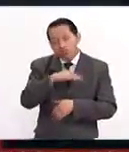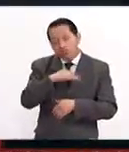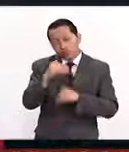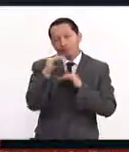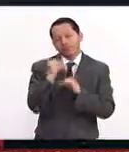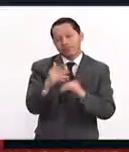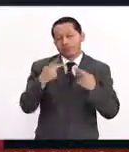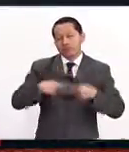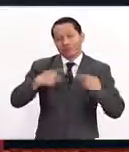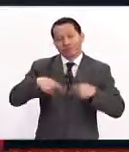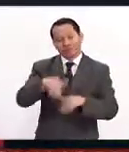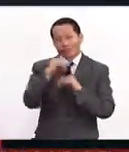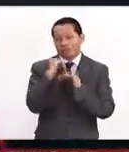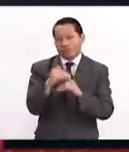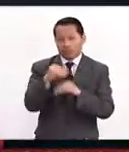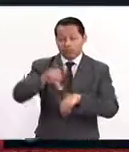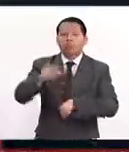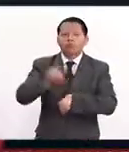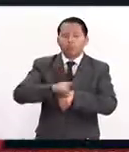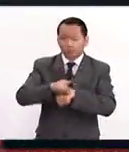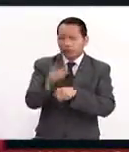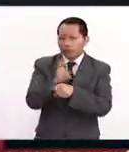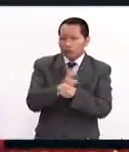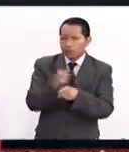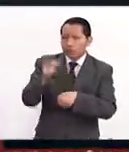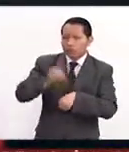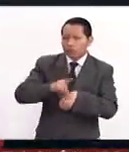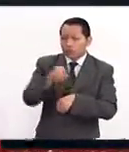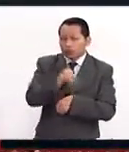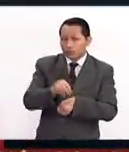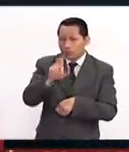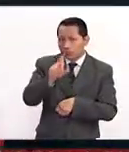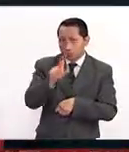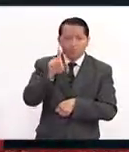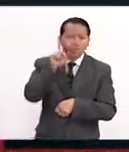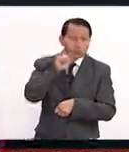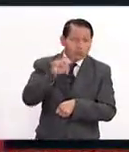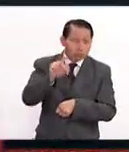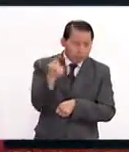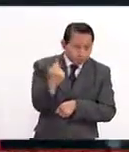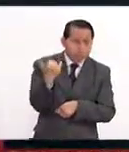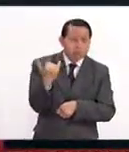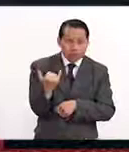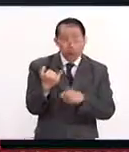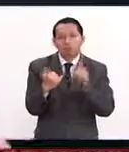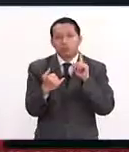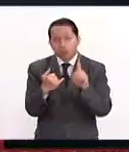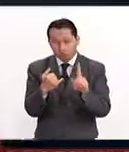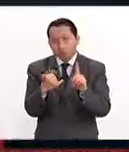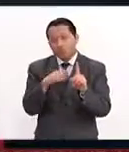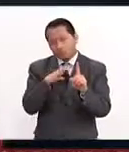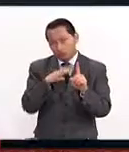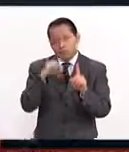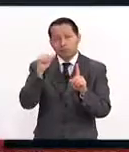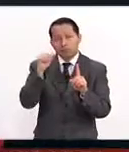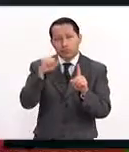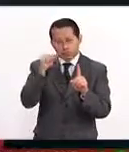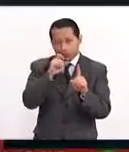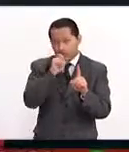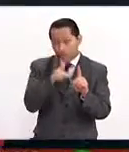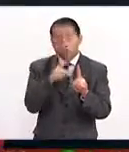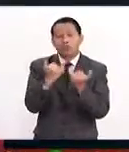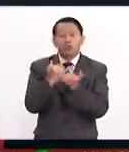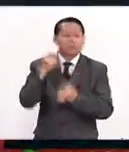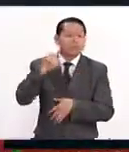bueno, todos están invitados hoy jueves 30, 31 mañana y el primero. Y vamos a tener la conferencia magistral,